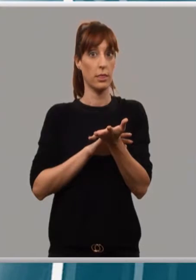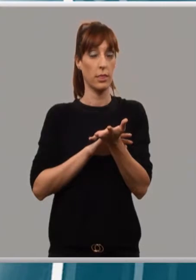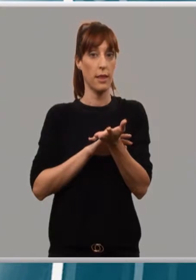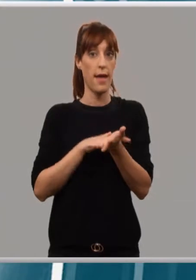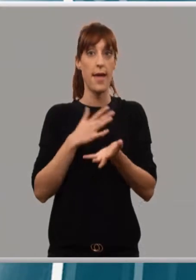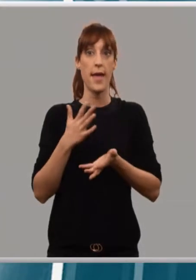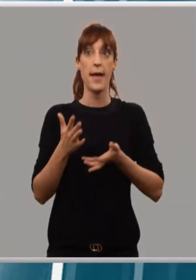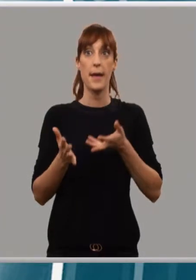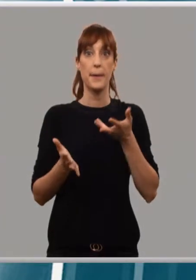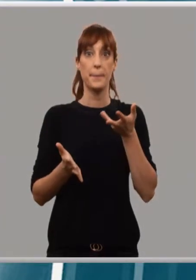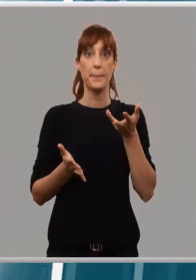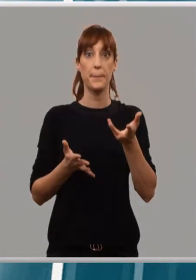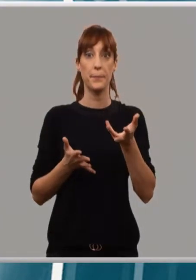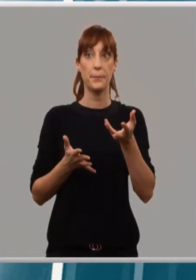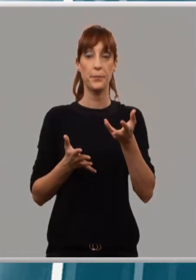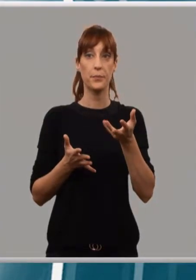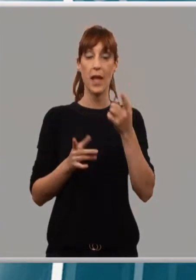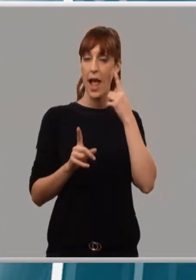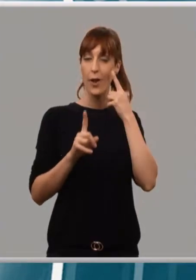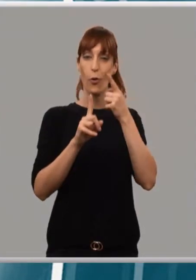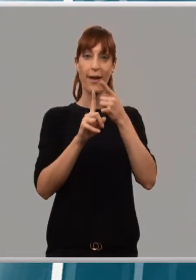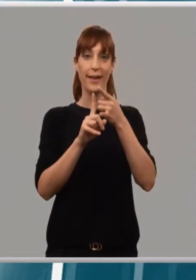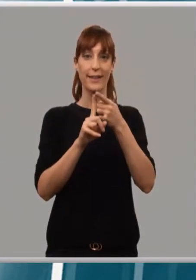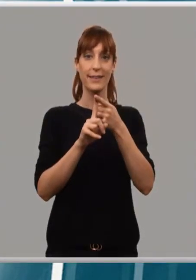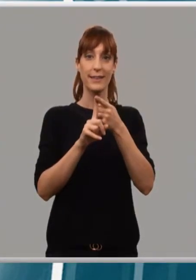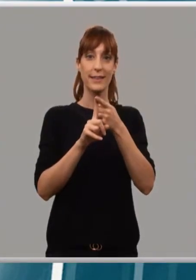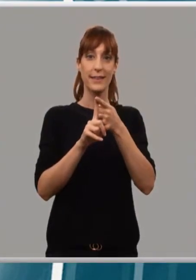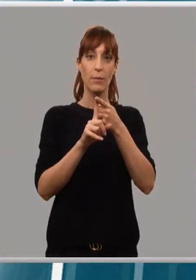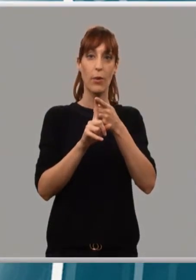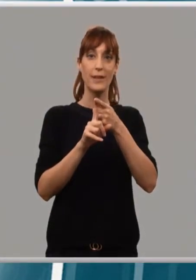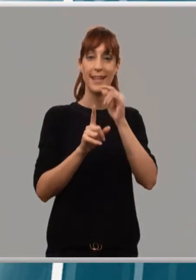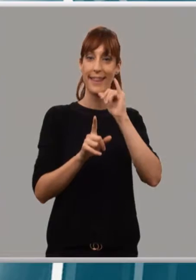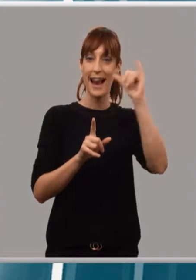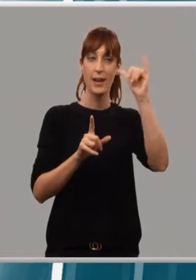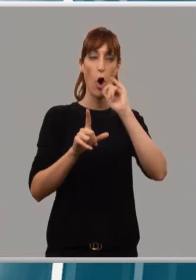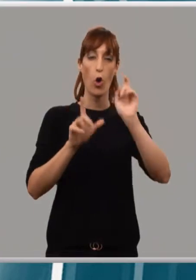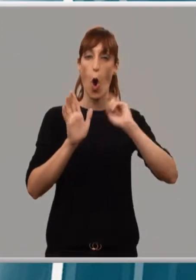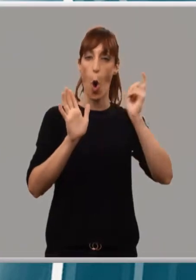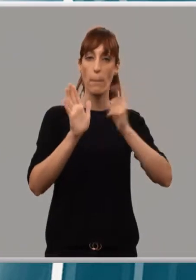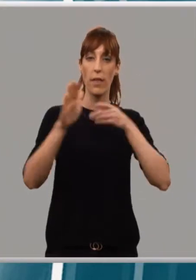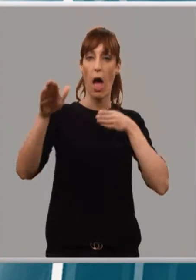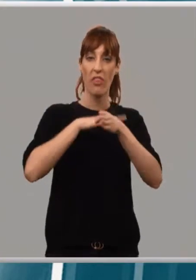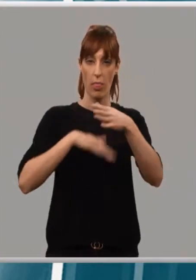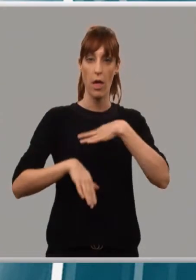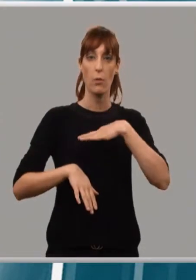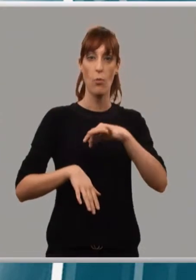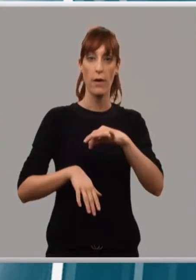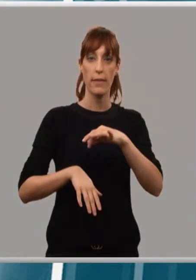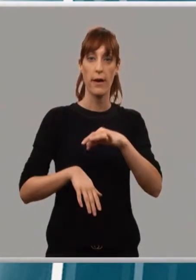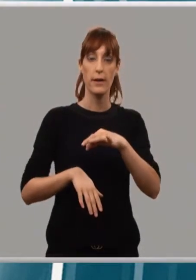tiene la pretensión de llegar a todo el territorio de La Rioja porque puedes acceder a